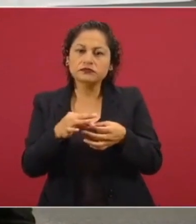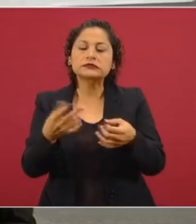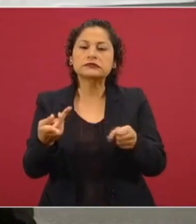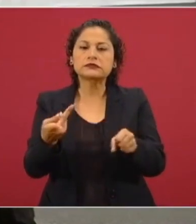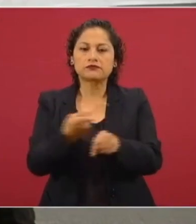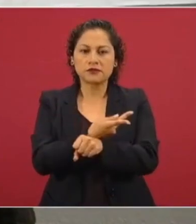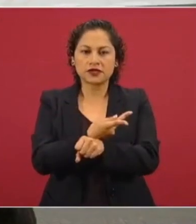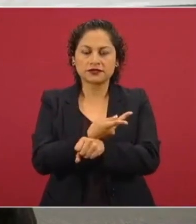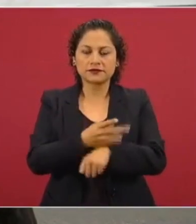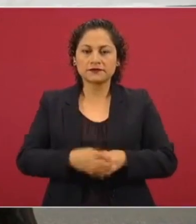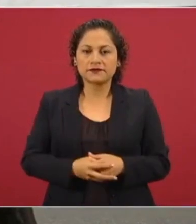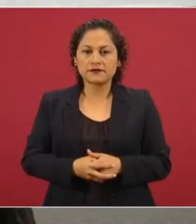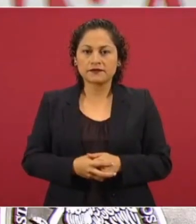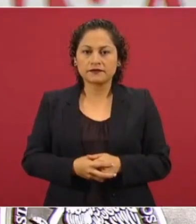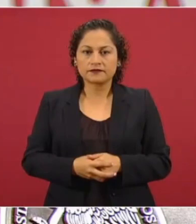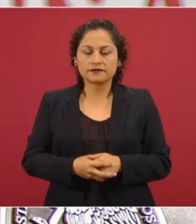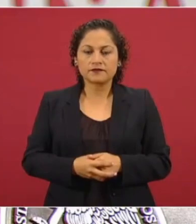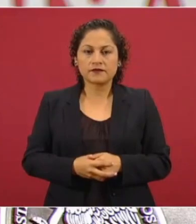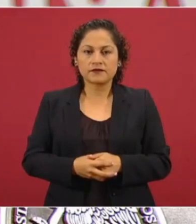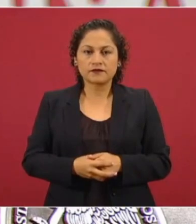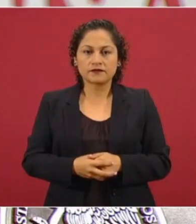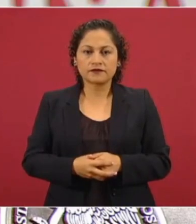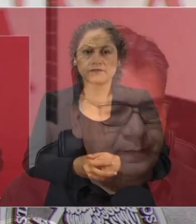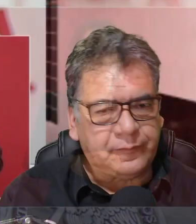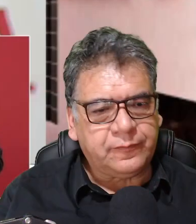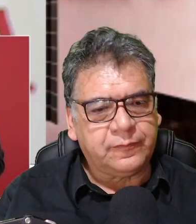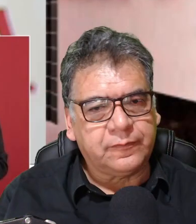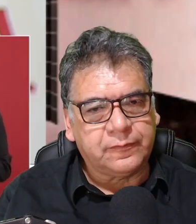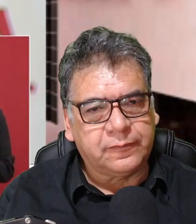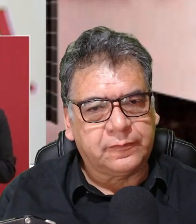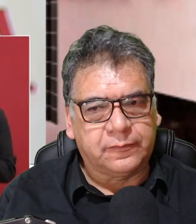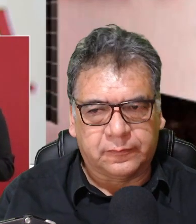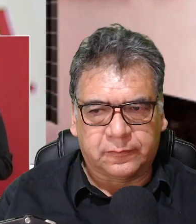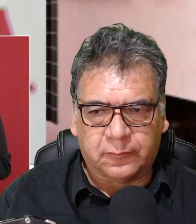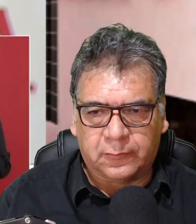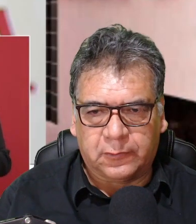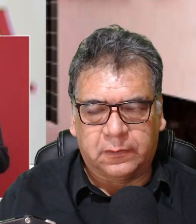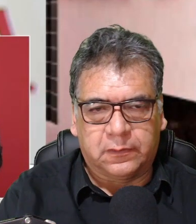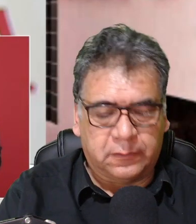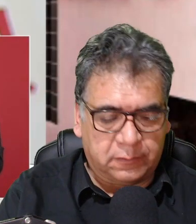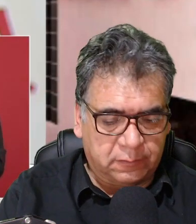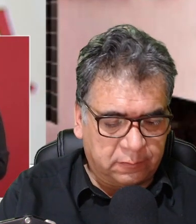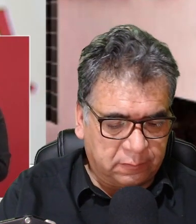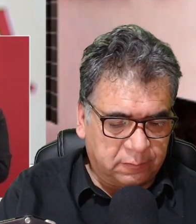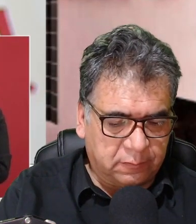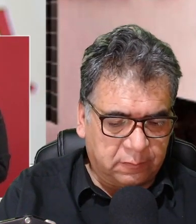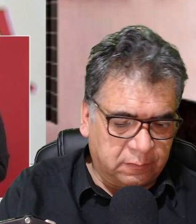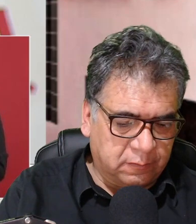cómo creció, por ejemplo, la Policía Federal que